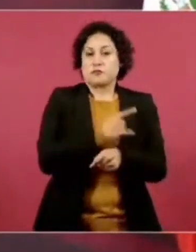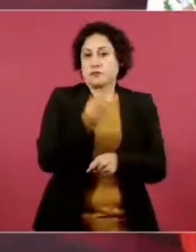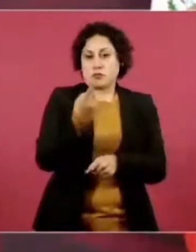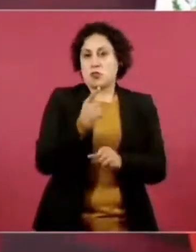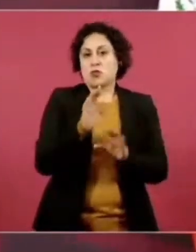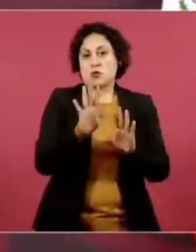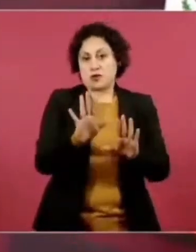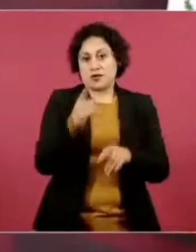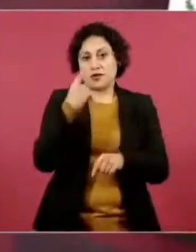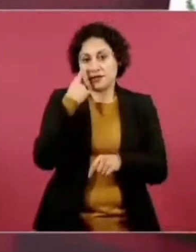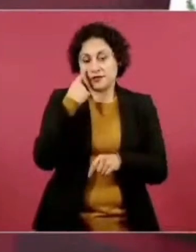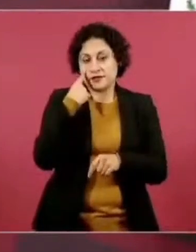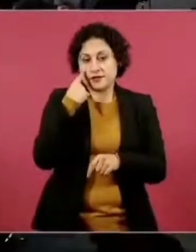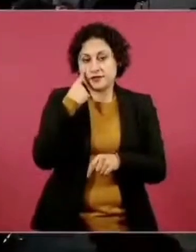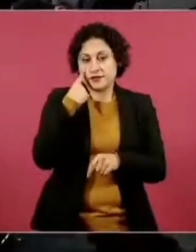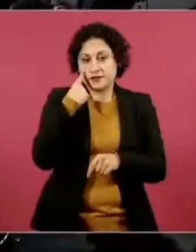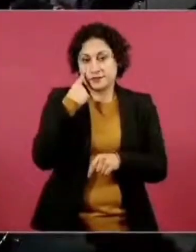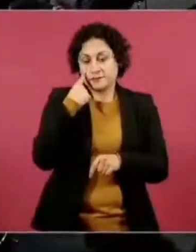alcurnia